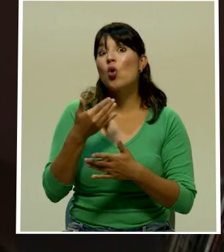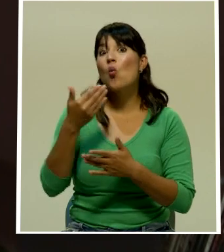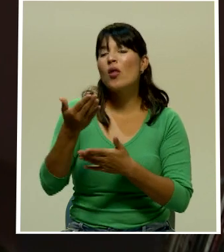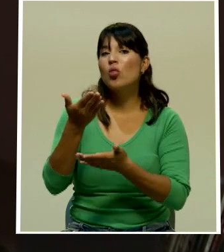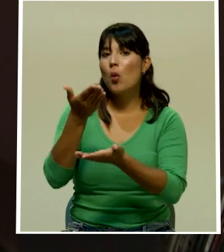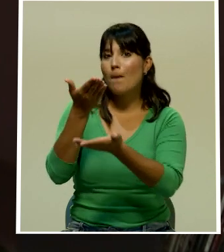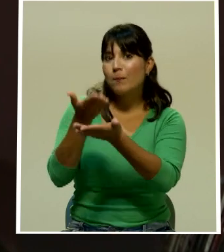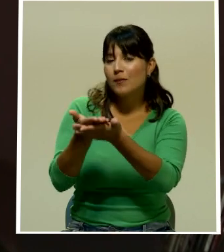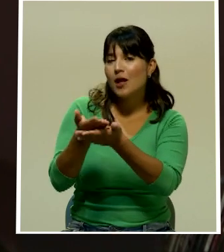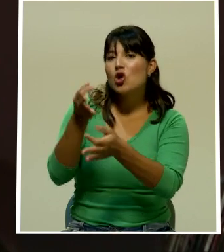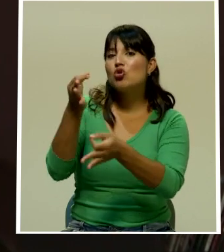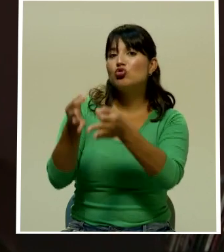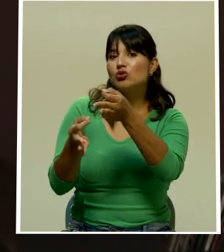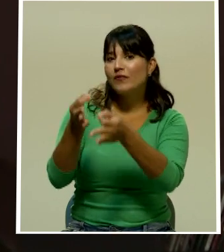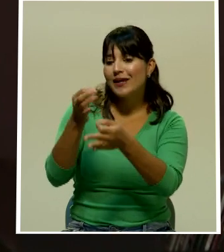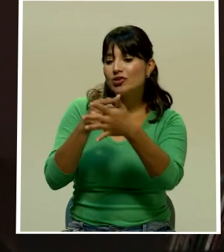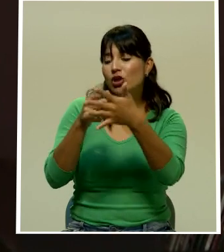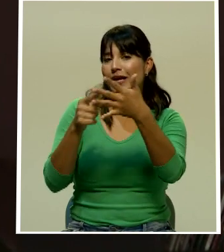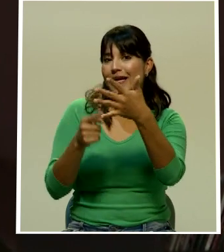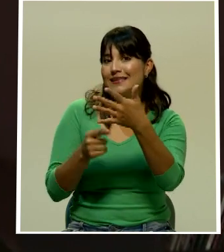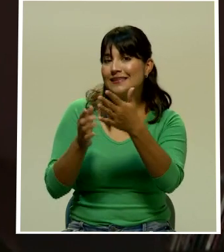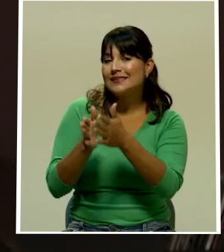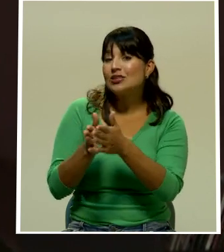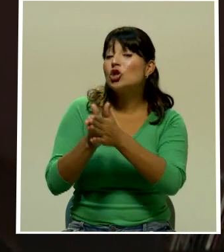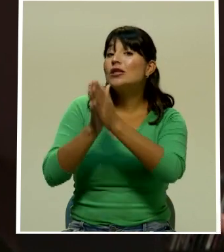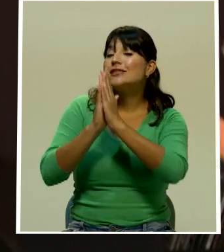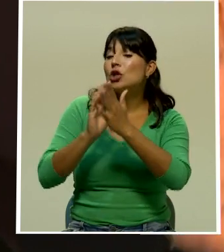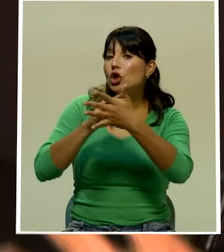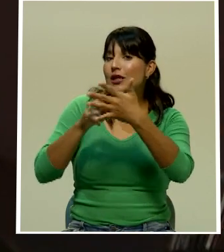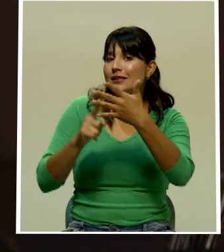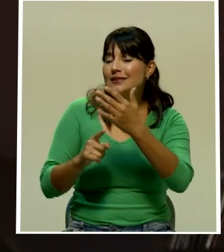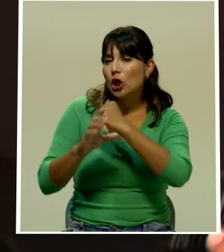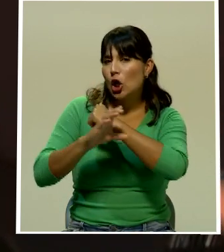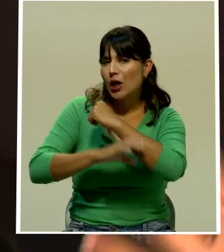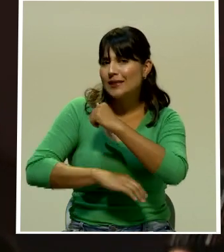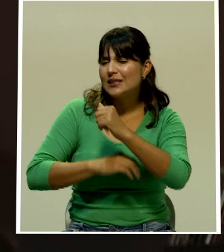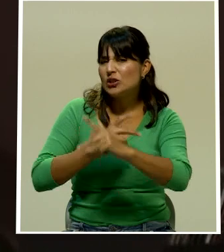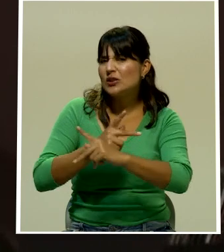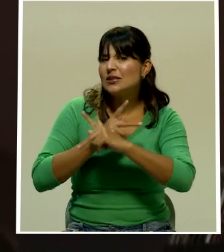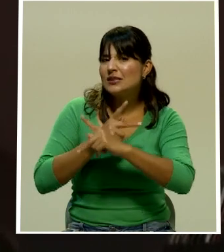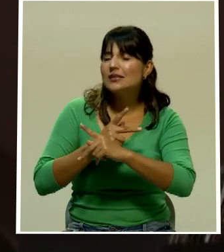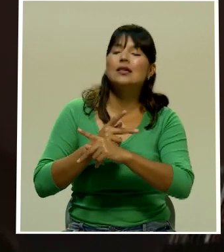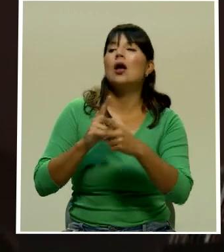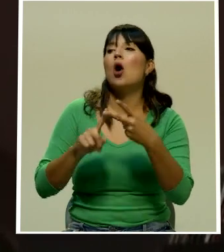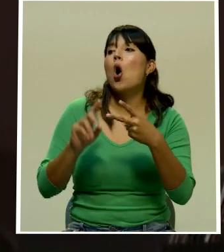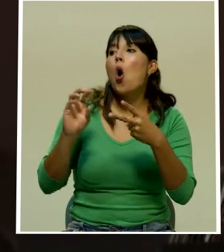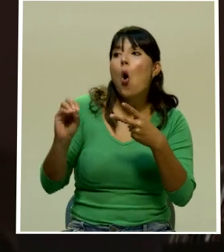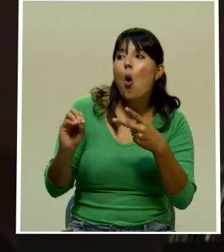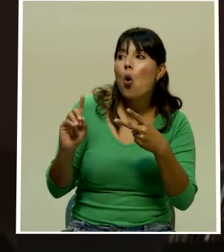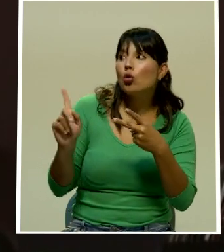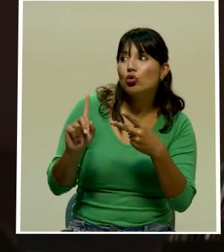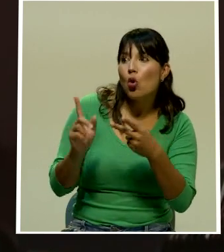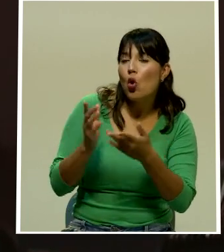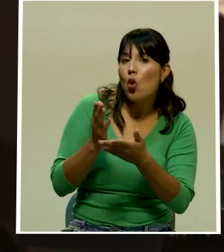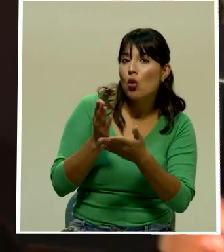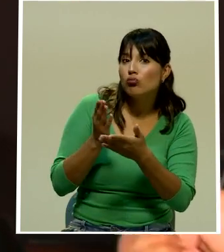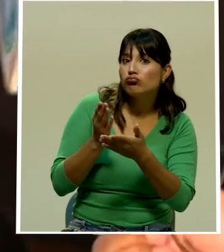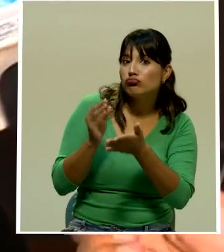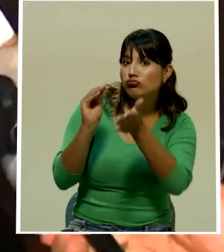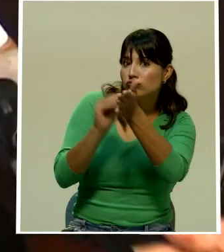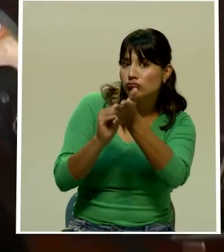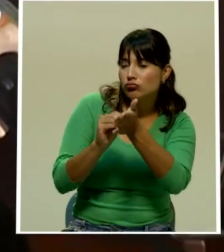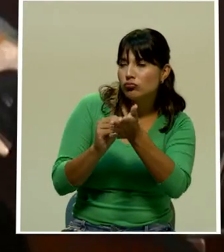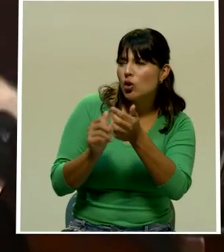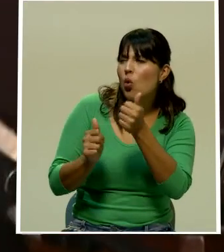acogió por alguna circunstancia? Tal vez si nos detalla en la parte jurídica por dónde es que iría esta resolución. Buenas noches.